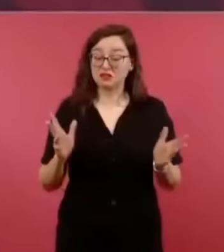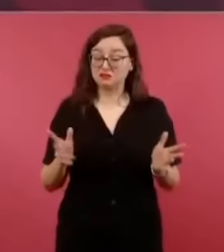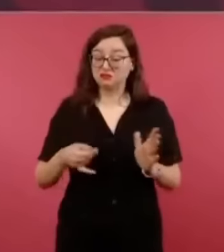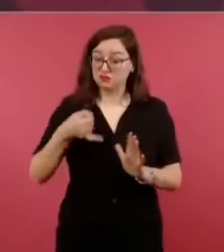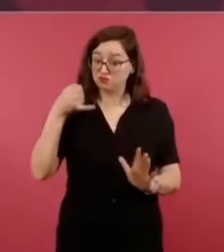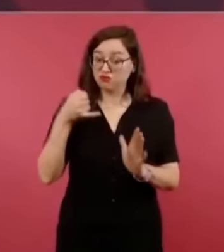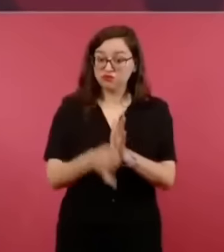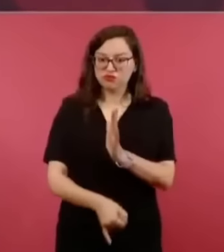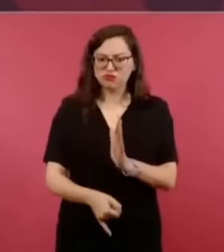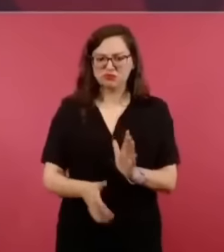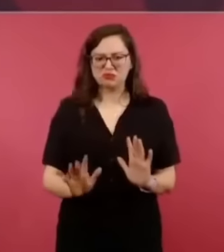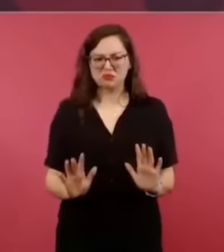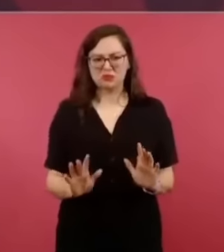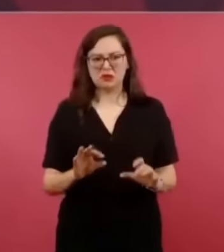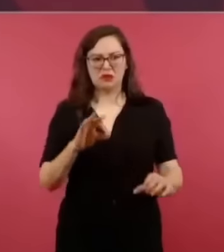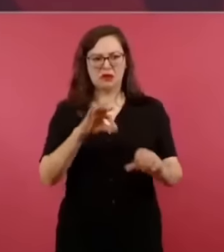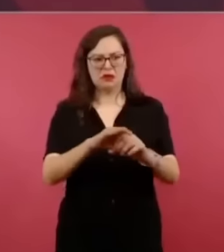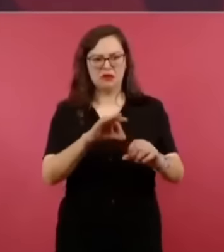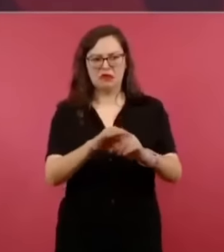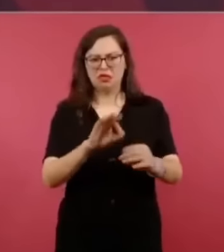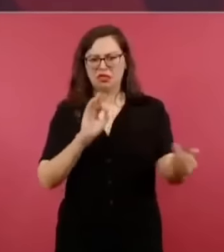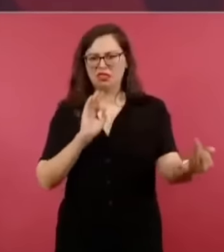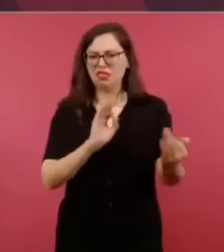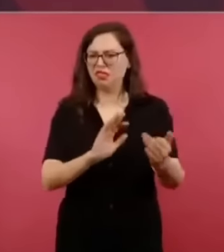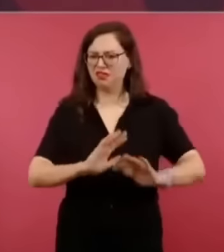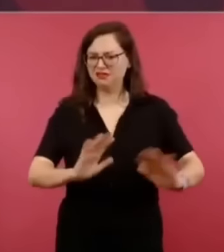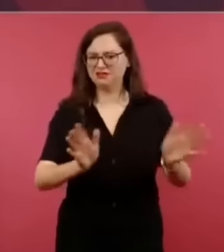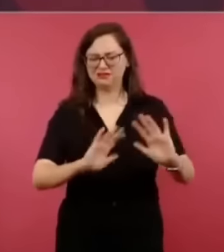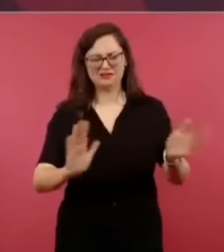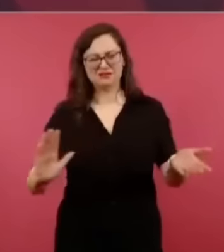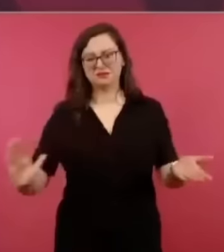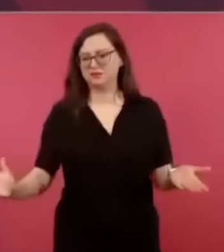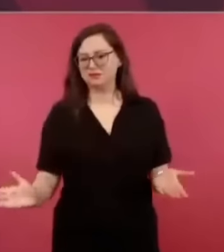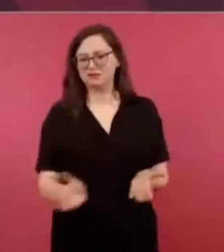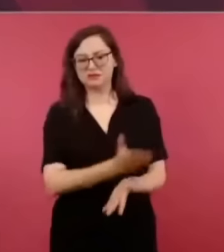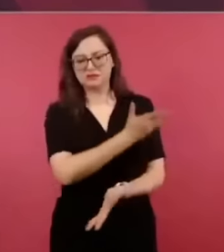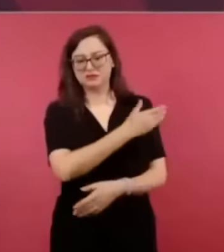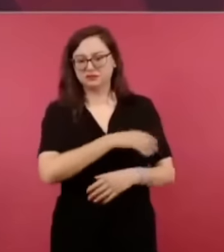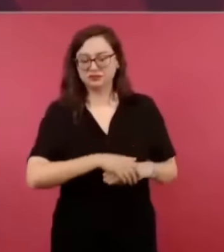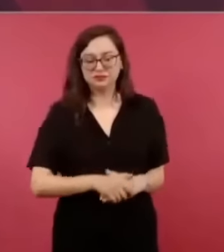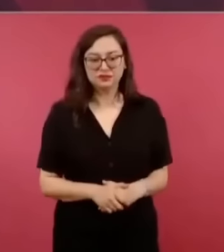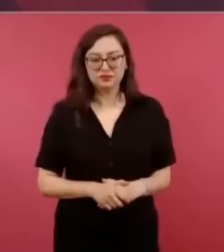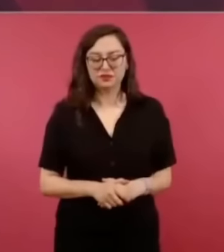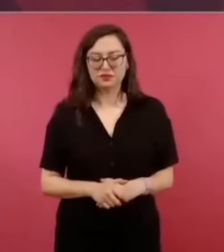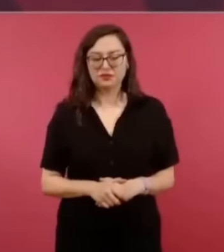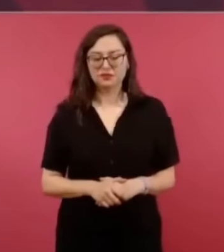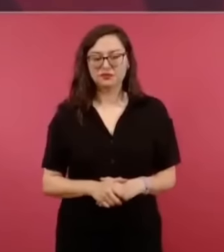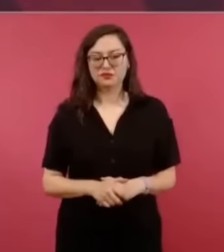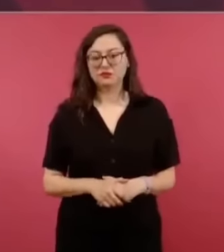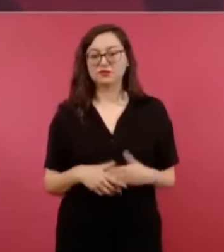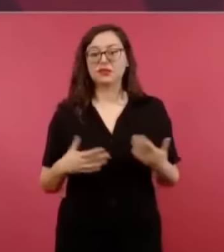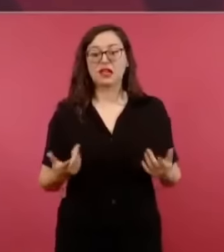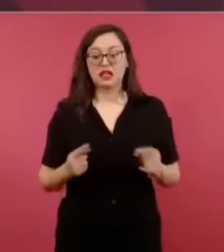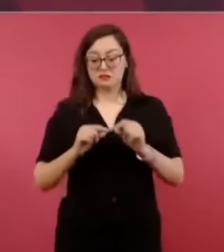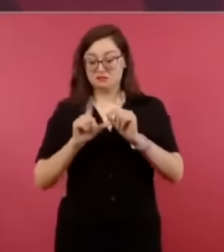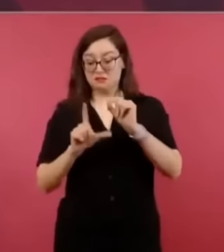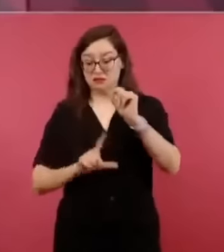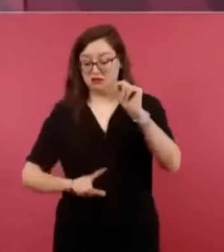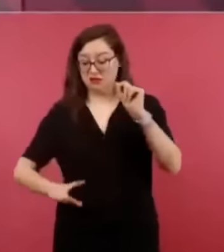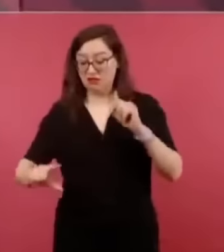porque un proceso de transformación lo que busca